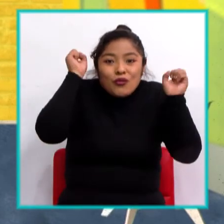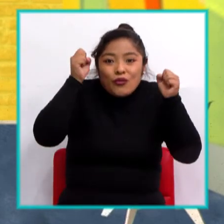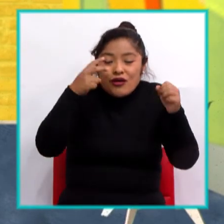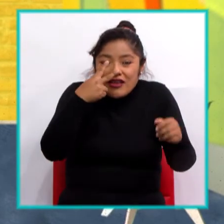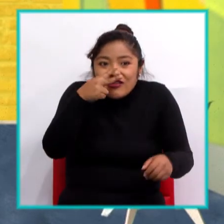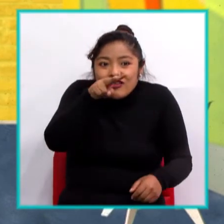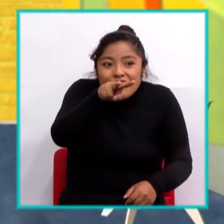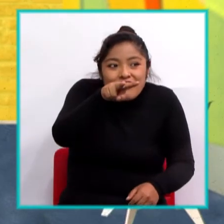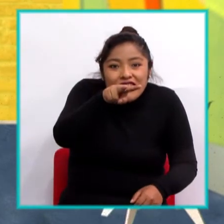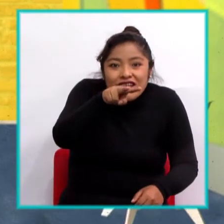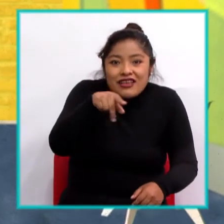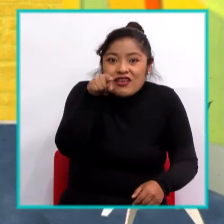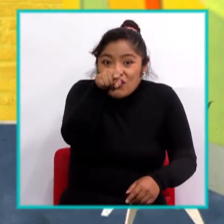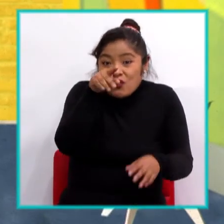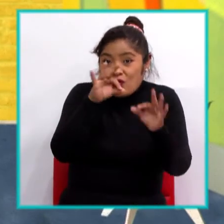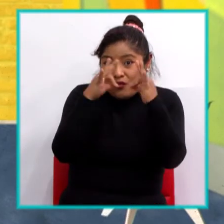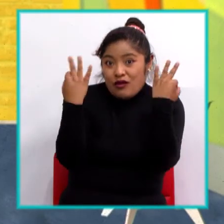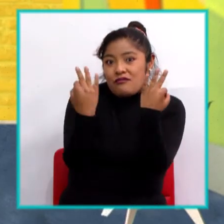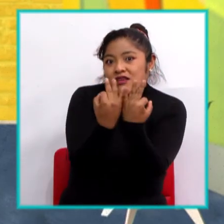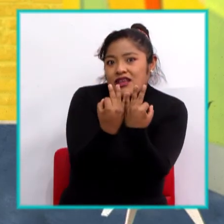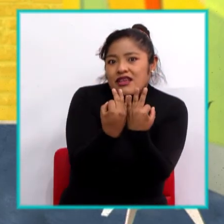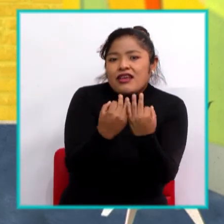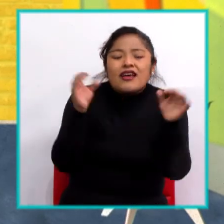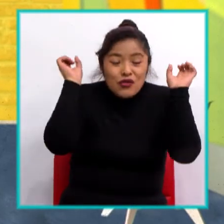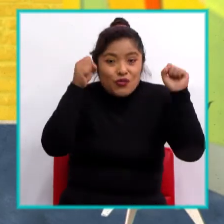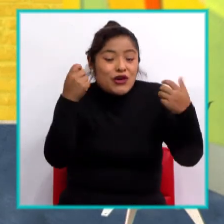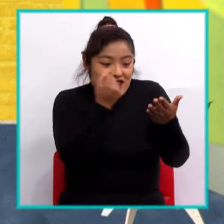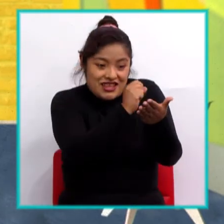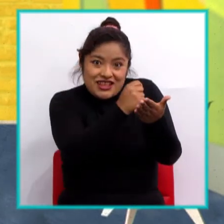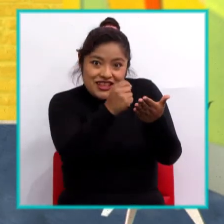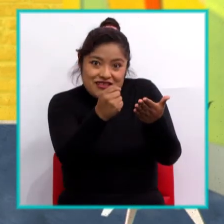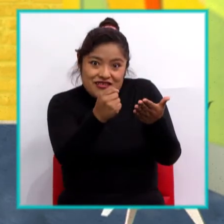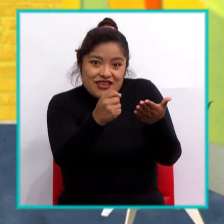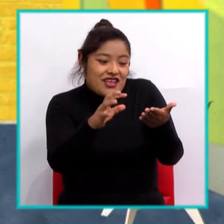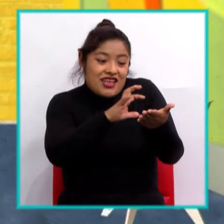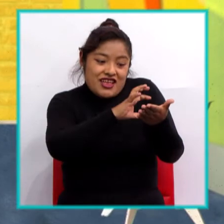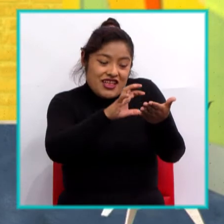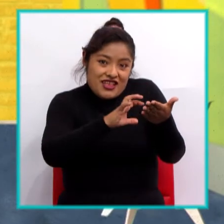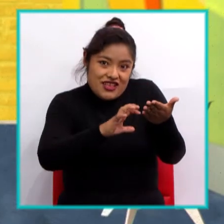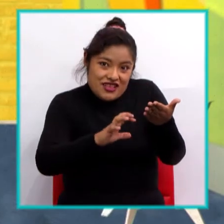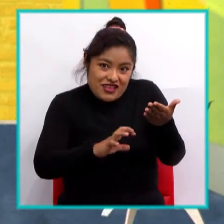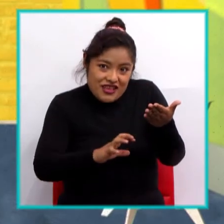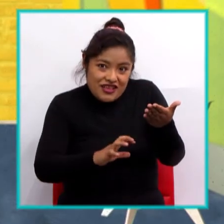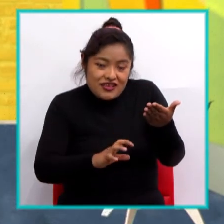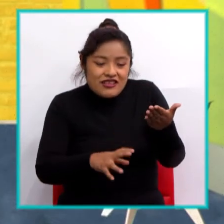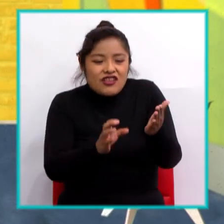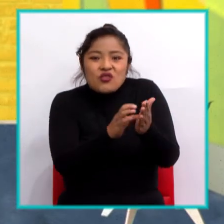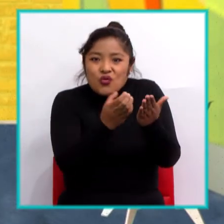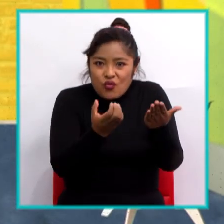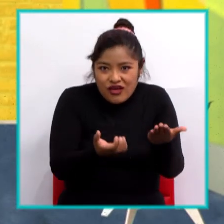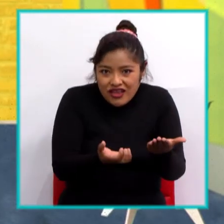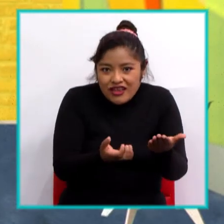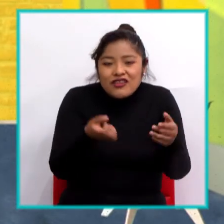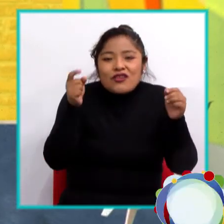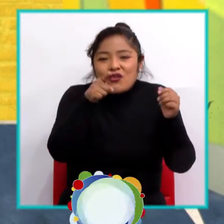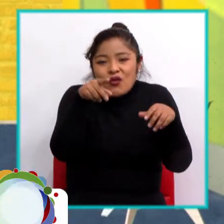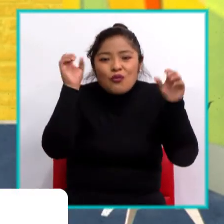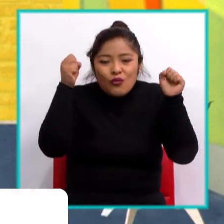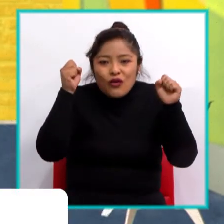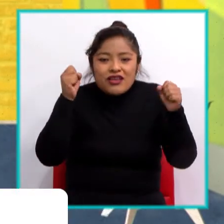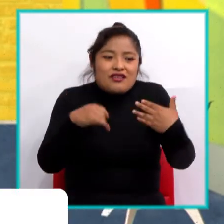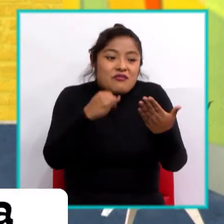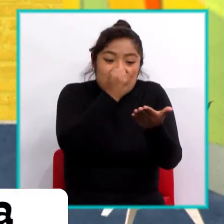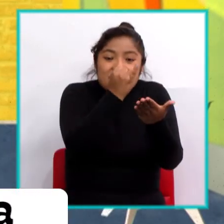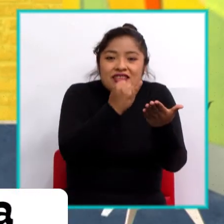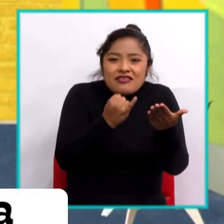en tu familia? Puedes anotarlo en tu texto. Y puedes explicarlo de manera o cuáles